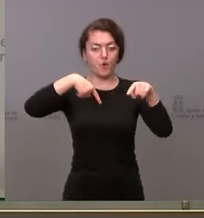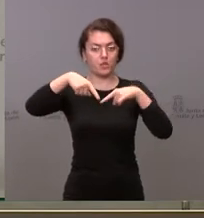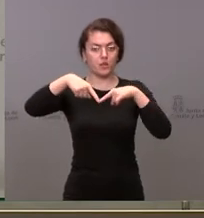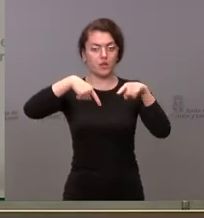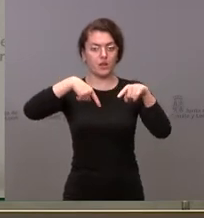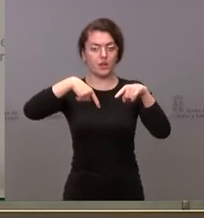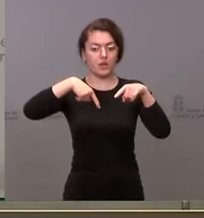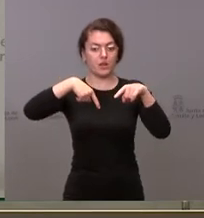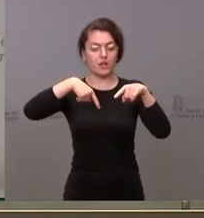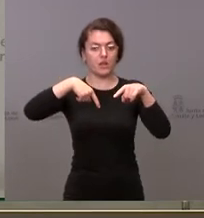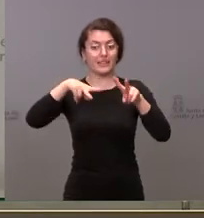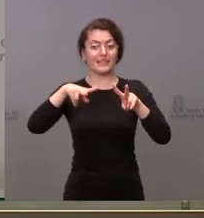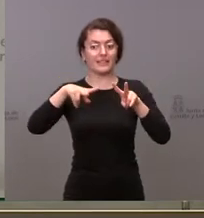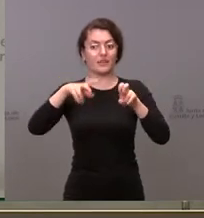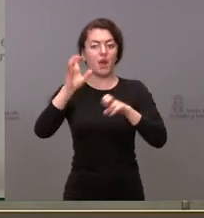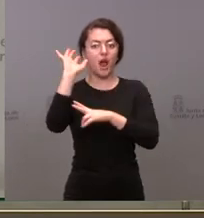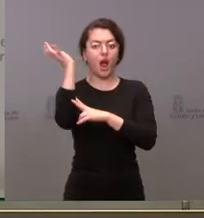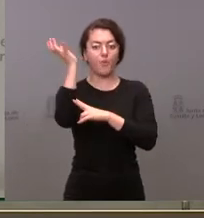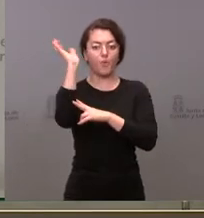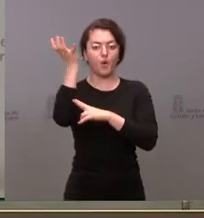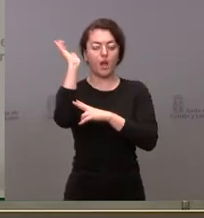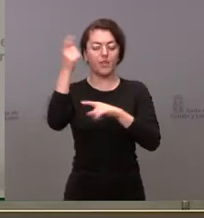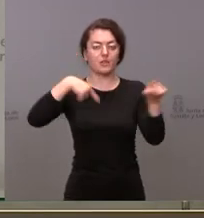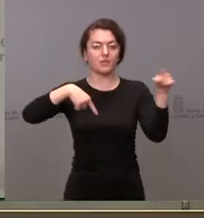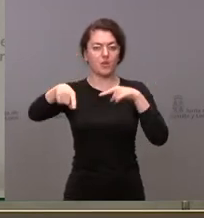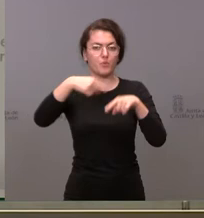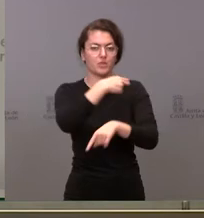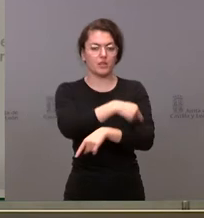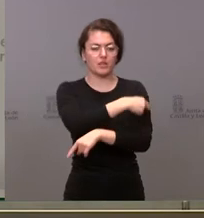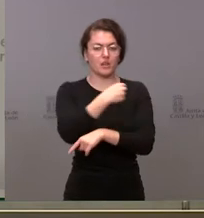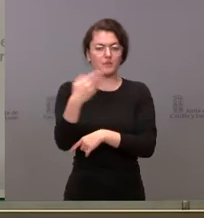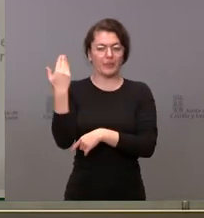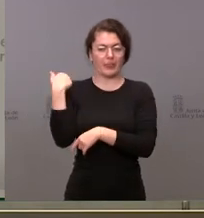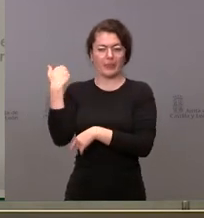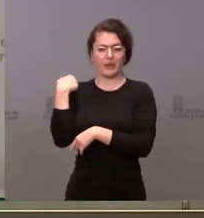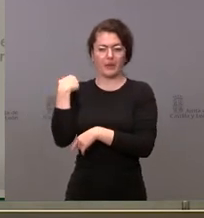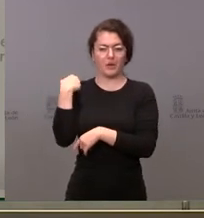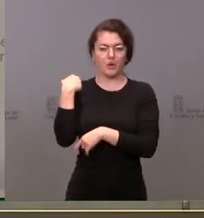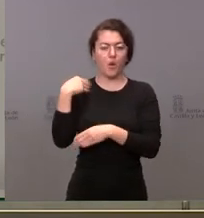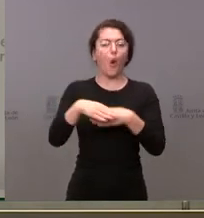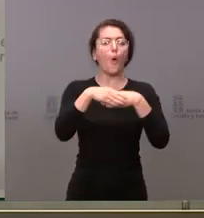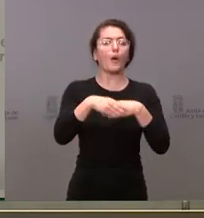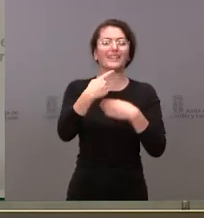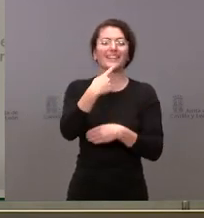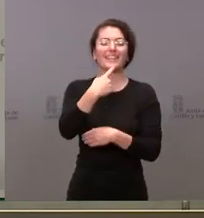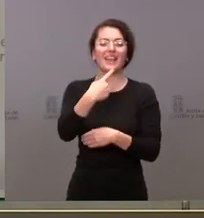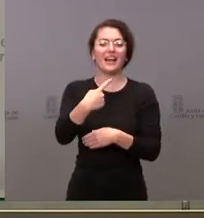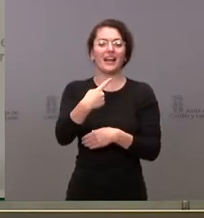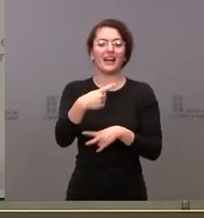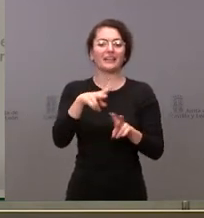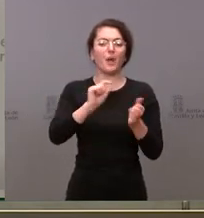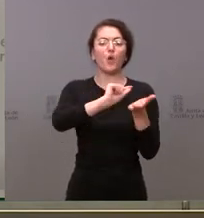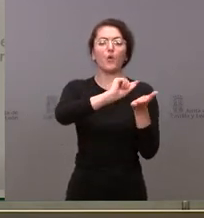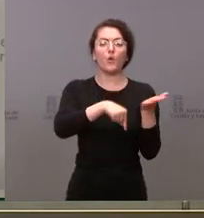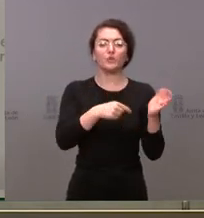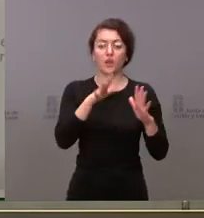usted de hacer mención ahora el transporte sanitario hace unos días la UGT decía que en el contrato actual